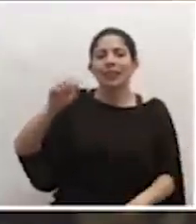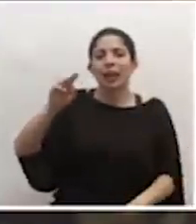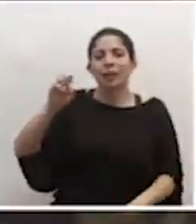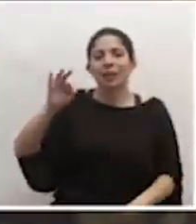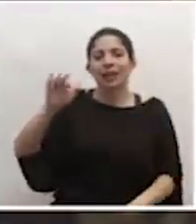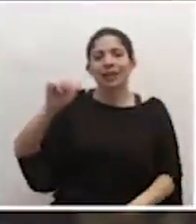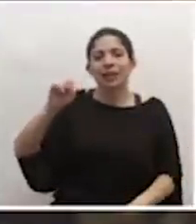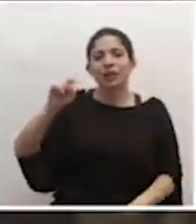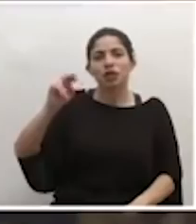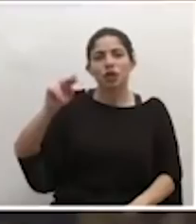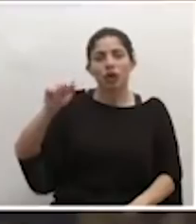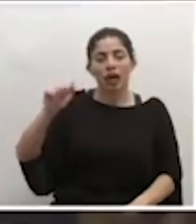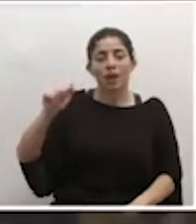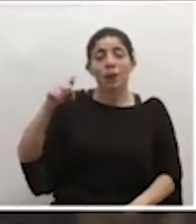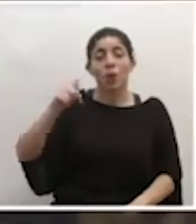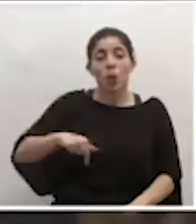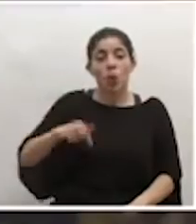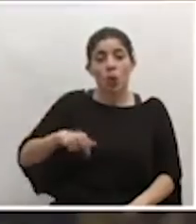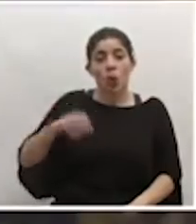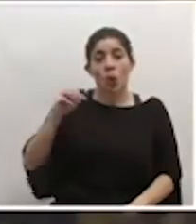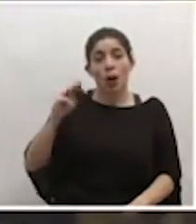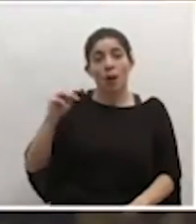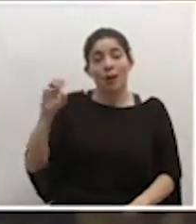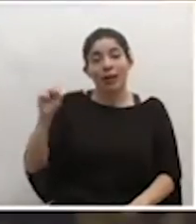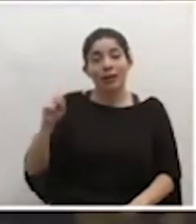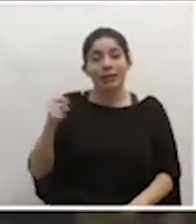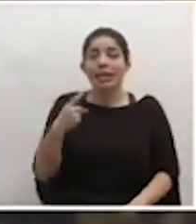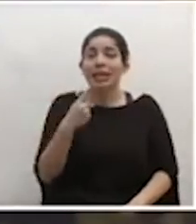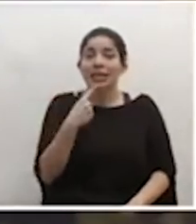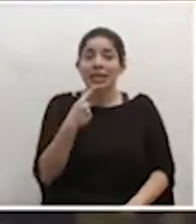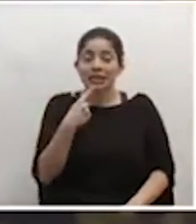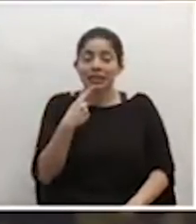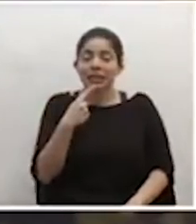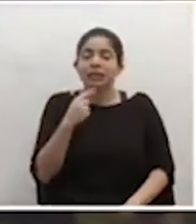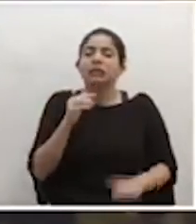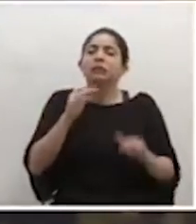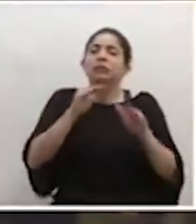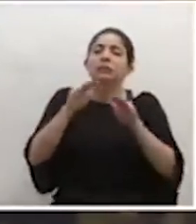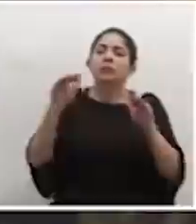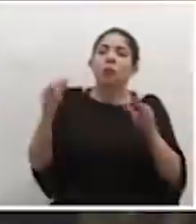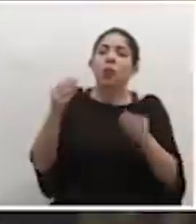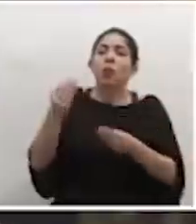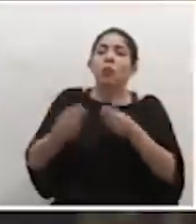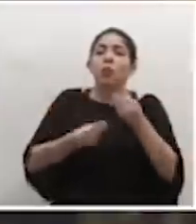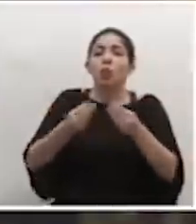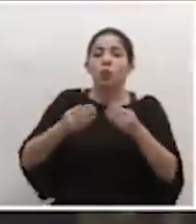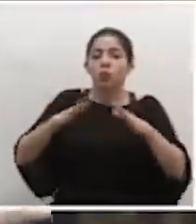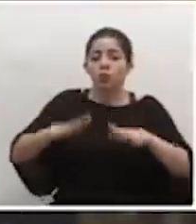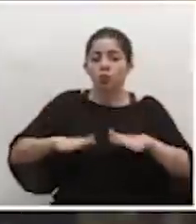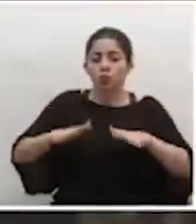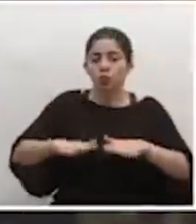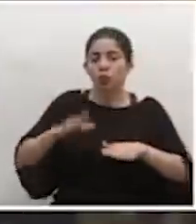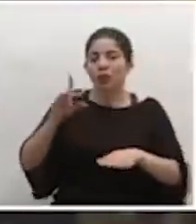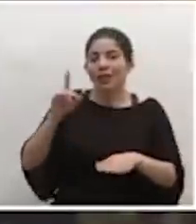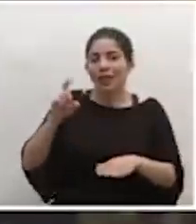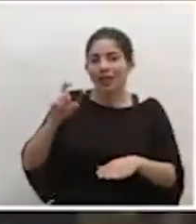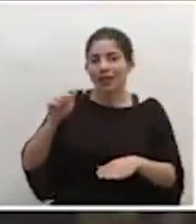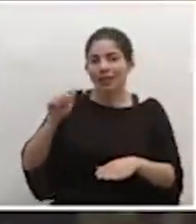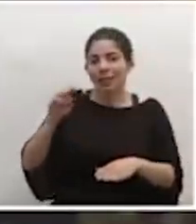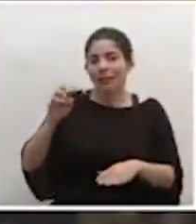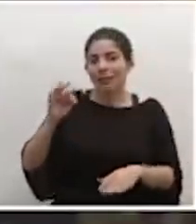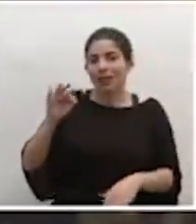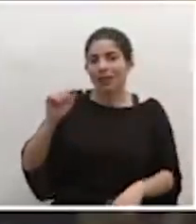que hoy la OMS decía que… o hacía un llamado a producirla localmente, precisamente porque han visto